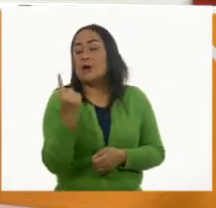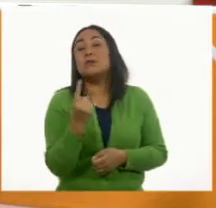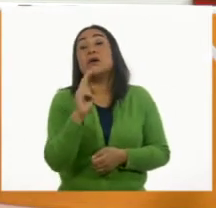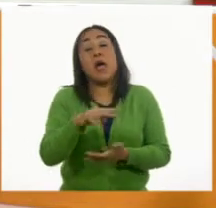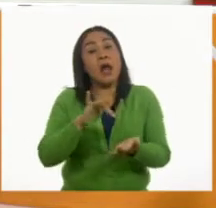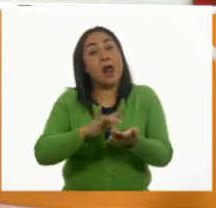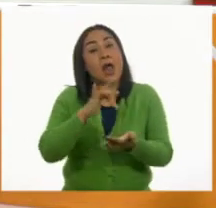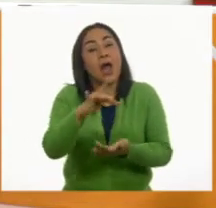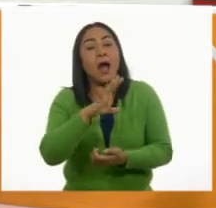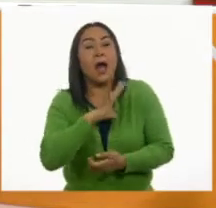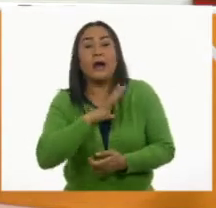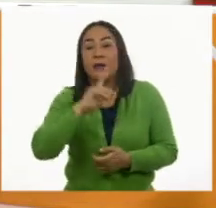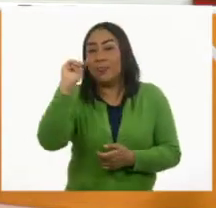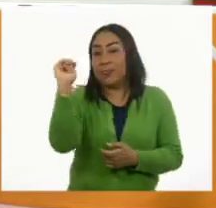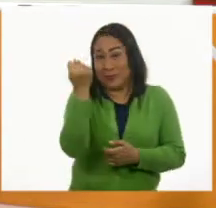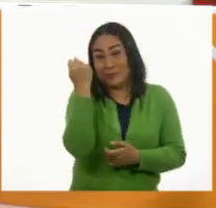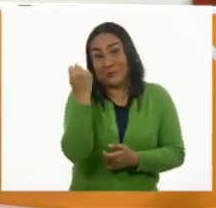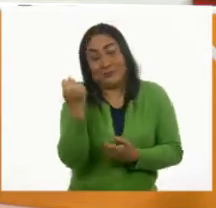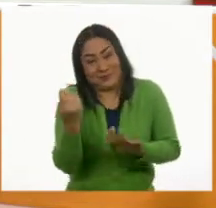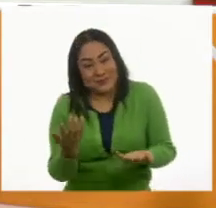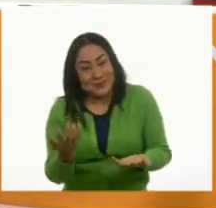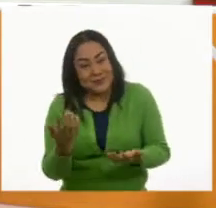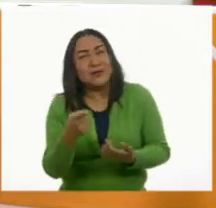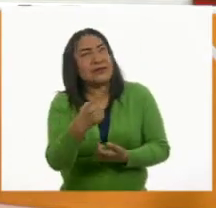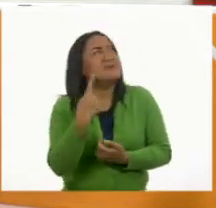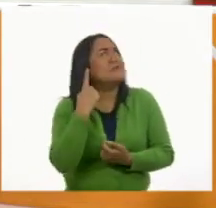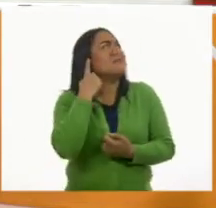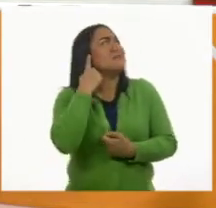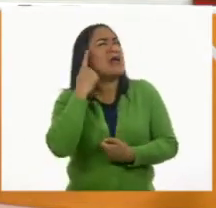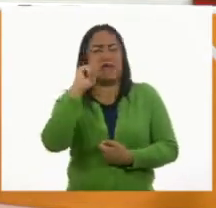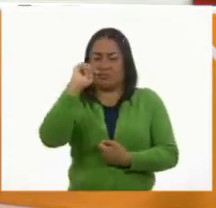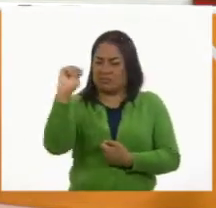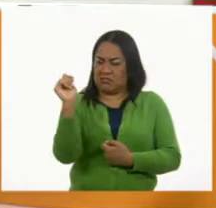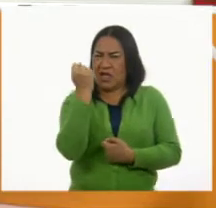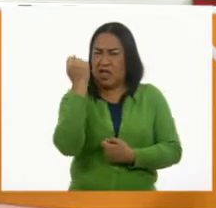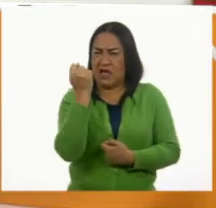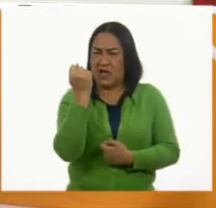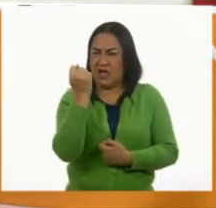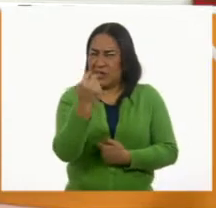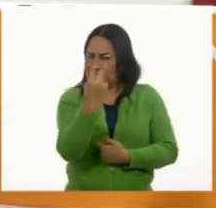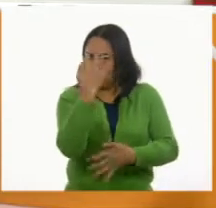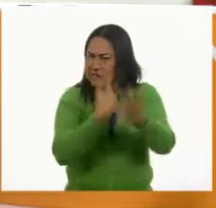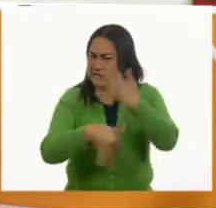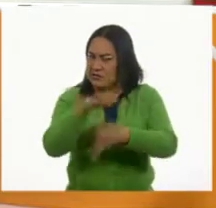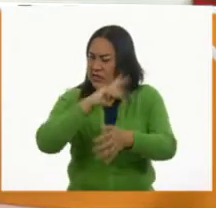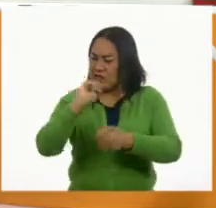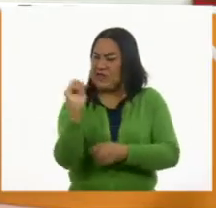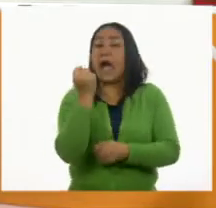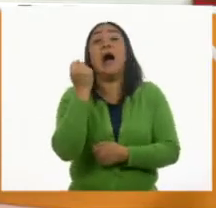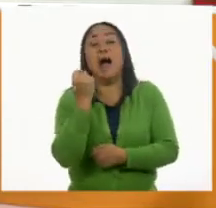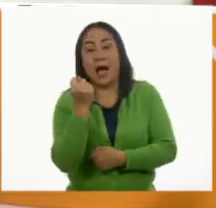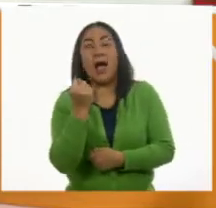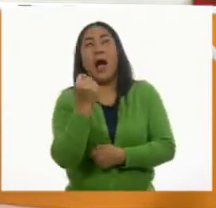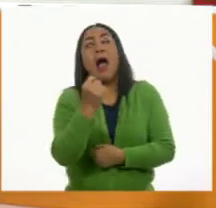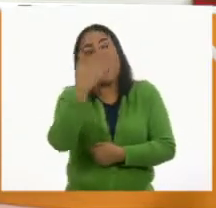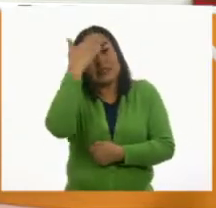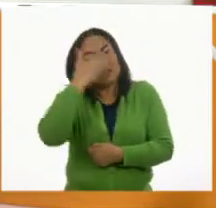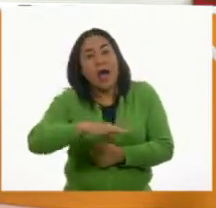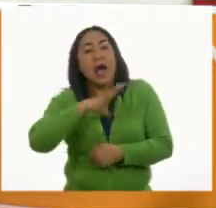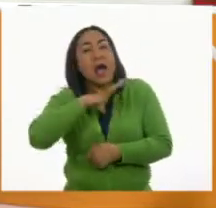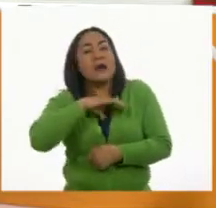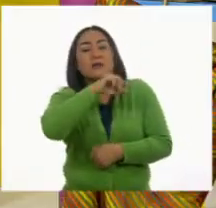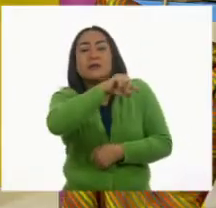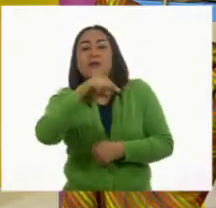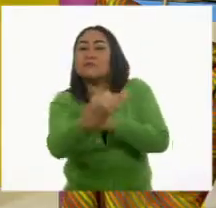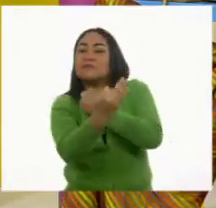la tecnología. Entonces, cuando escuchemos tecnología, nos vamos a referir a los aparatos que nos facilitan las